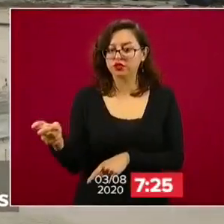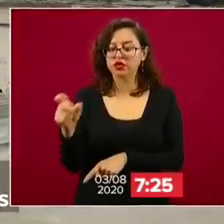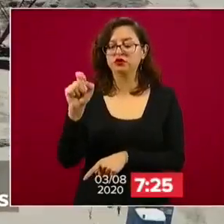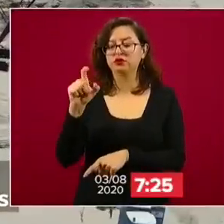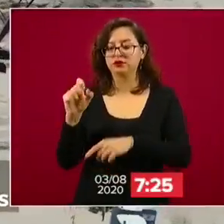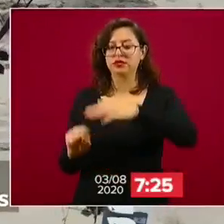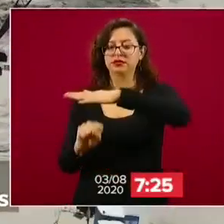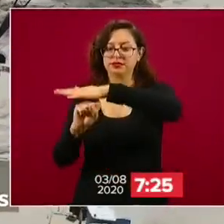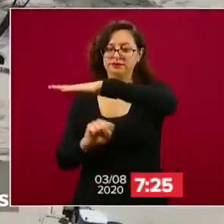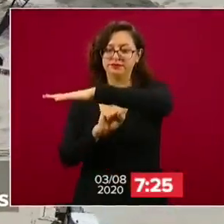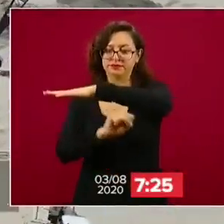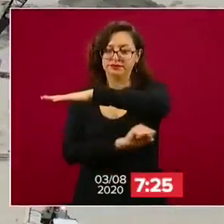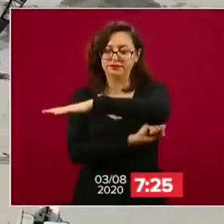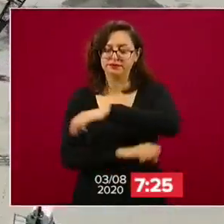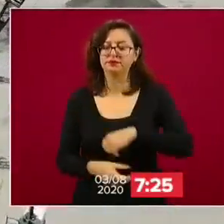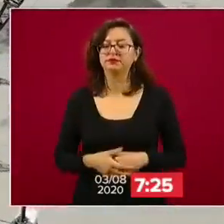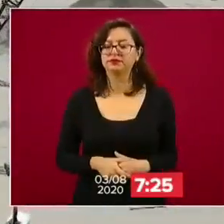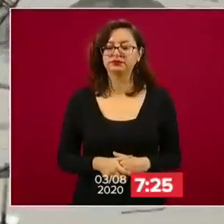de 1,623.